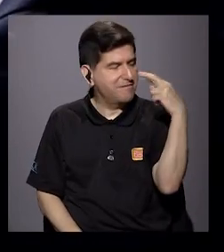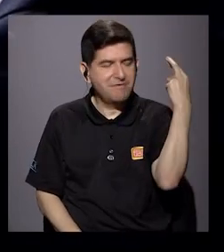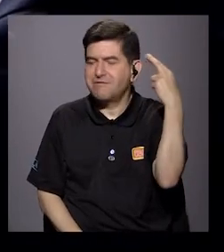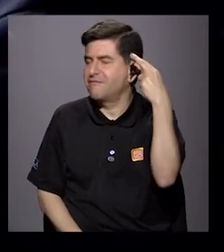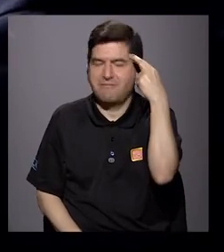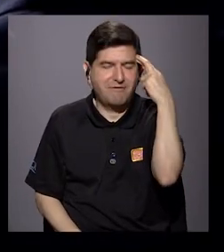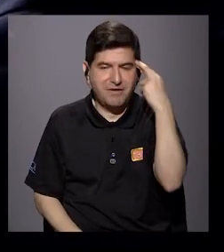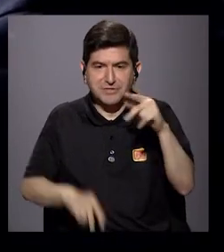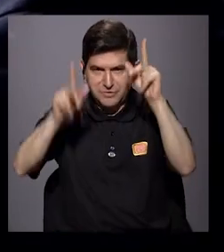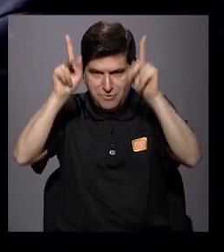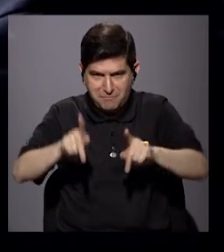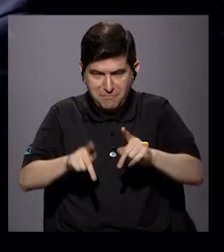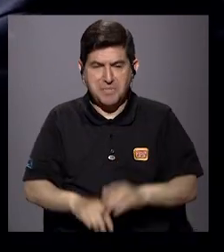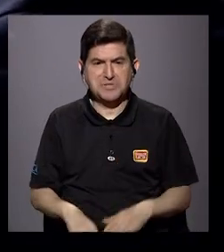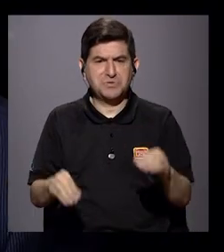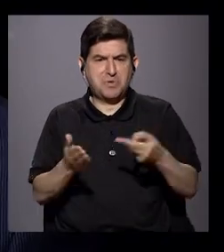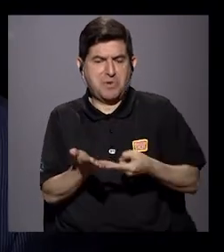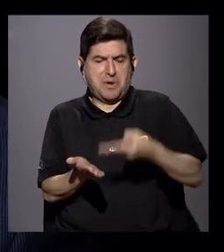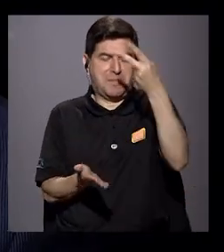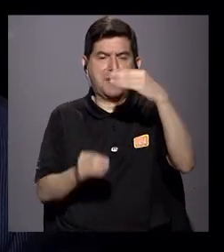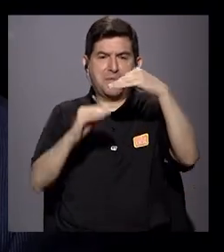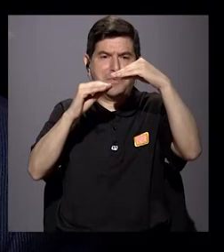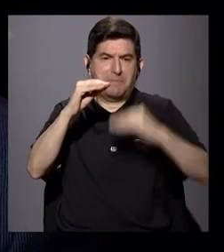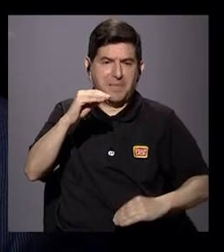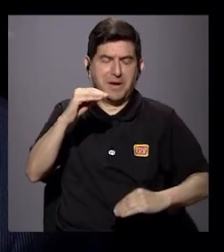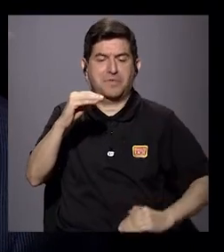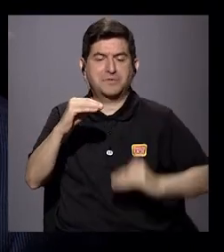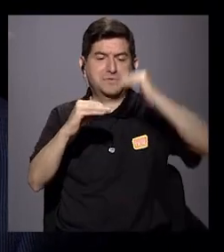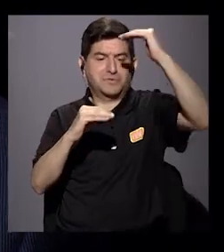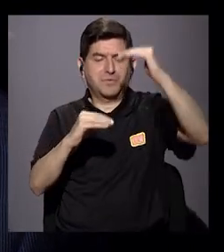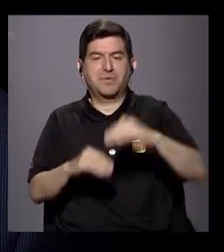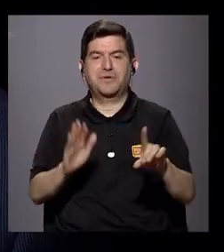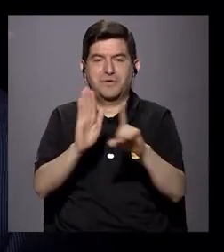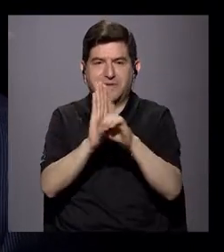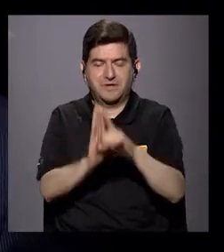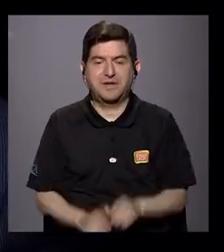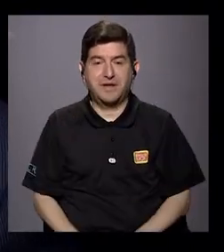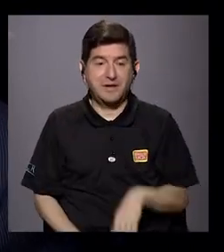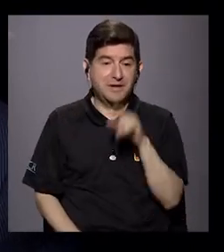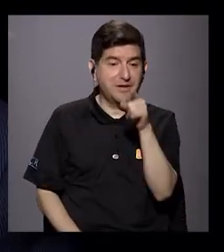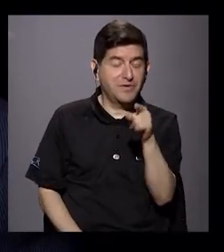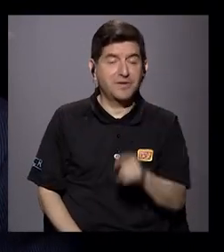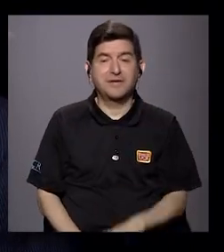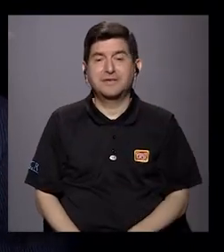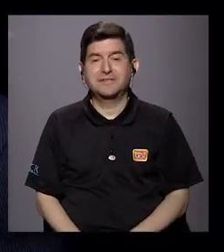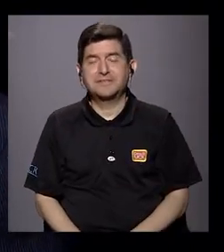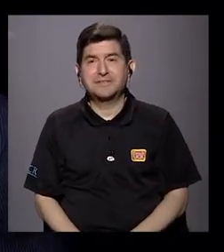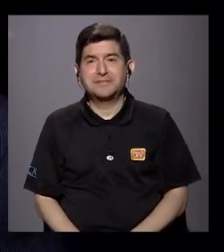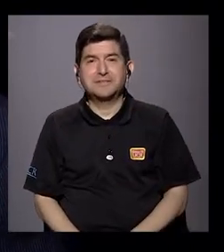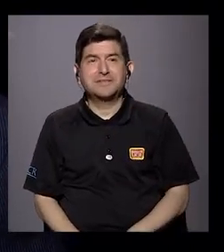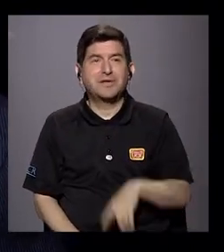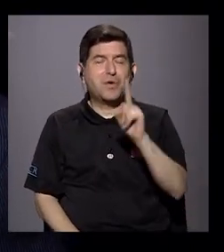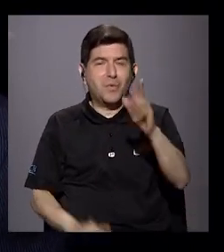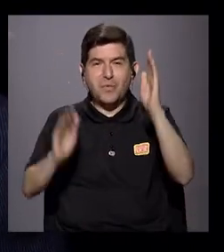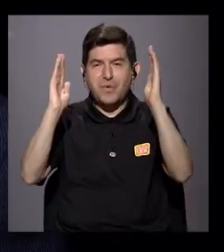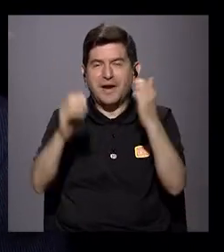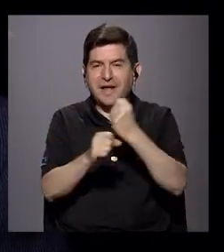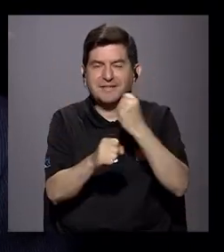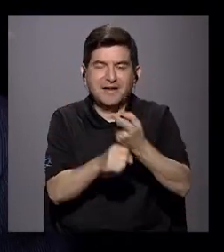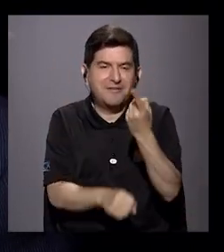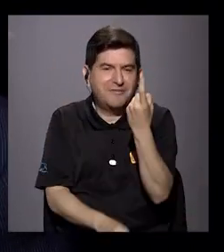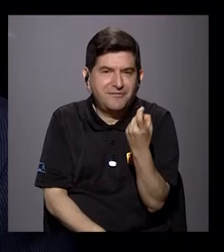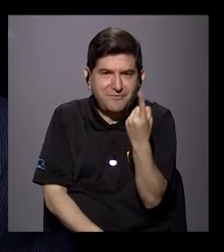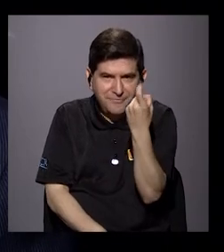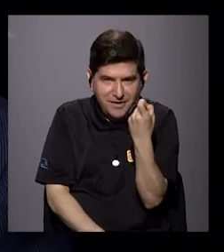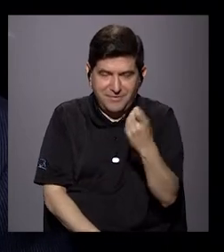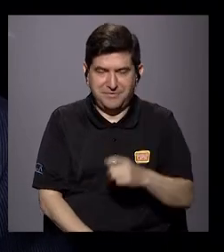razones para que una persona valga más o menos en derechos, y todavía esa es una enorme tarea